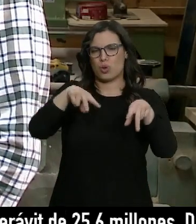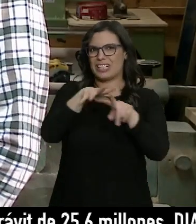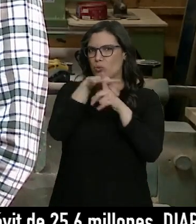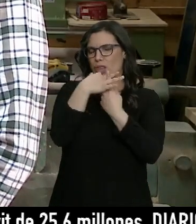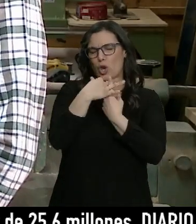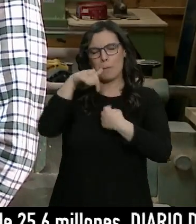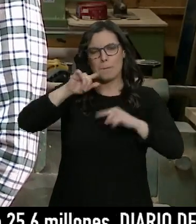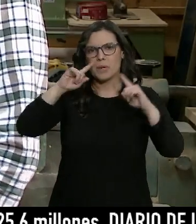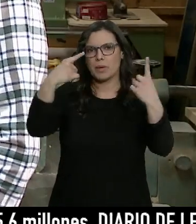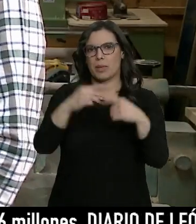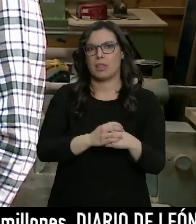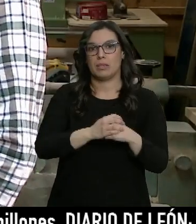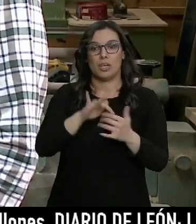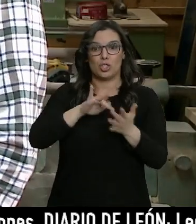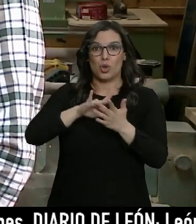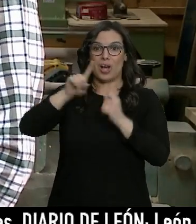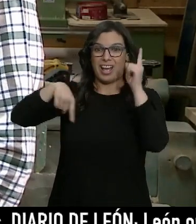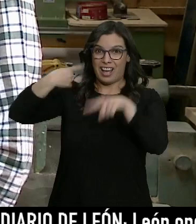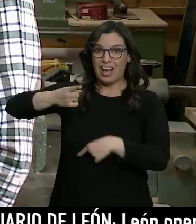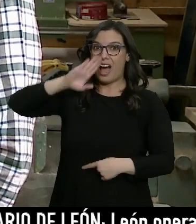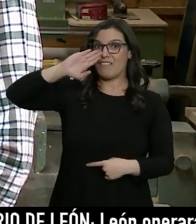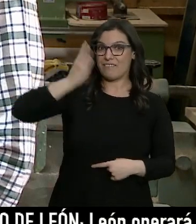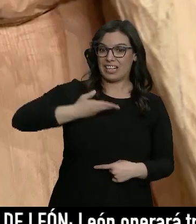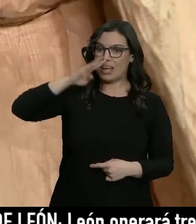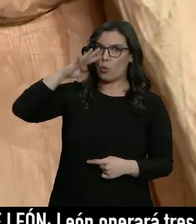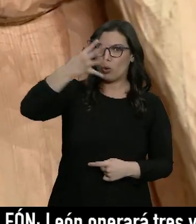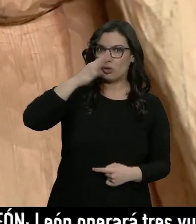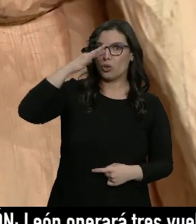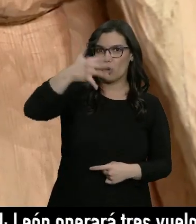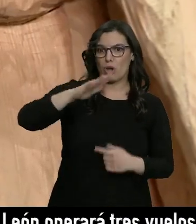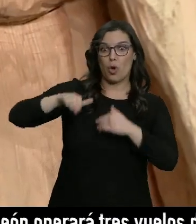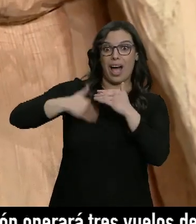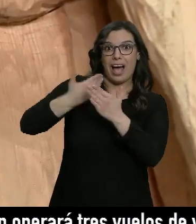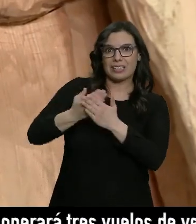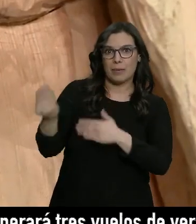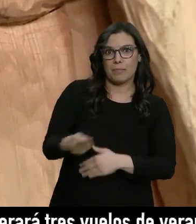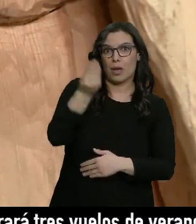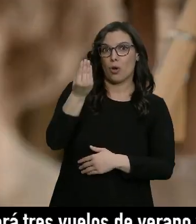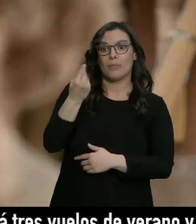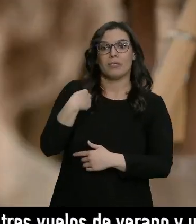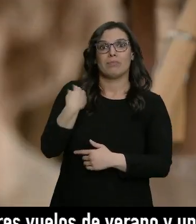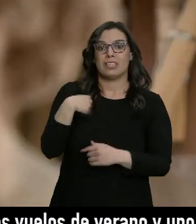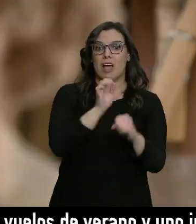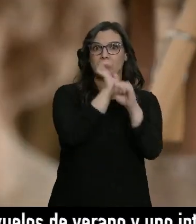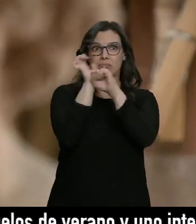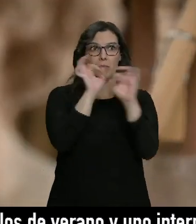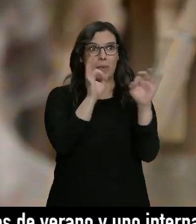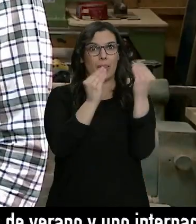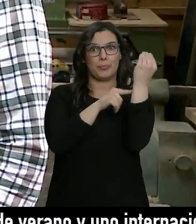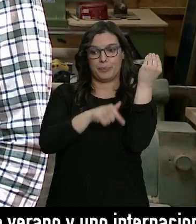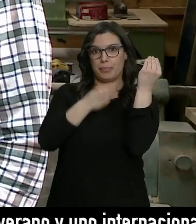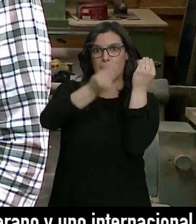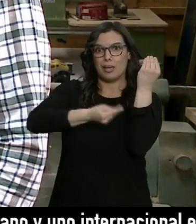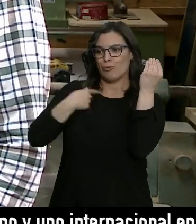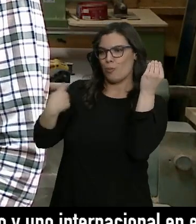a repercutir a lo largo de los siguientes cuatro o cinco, o sea, hasta que se recupere. Hay encargos sin cobrar que aún siguen en su taller, pero... La